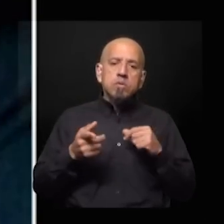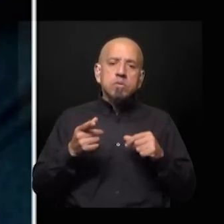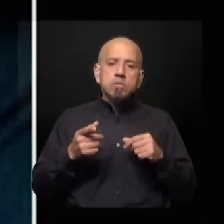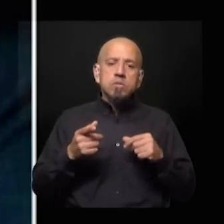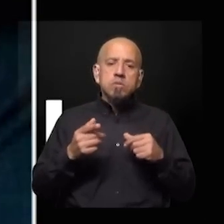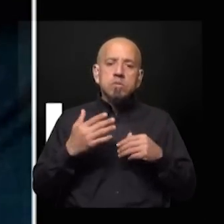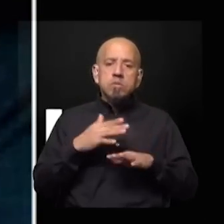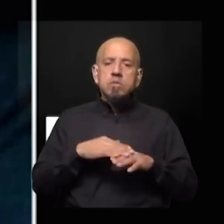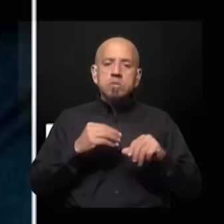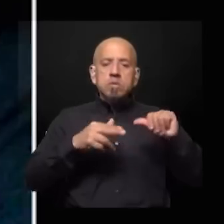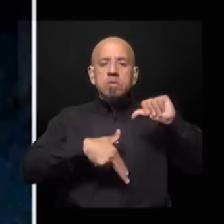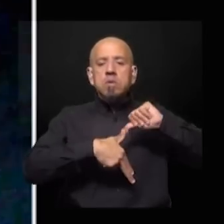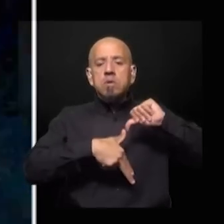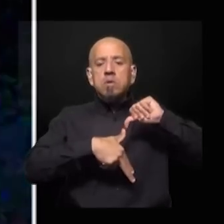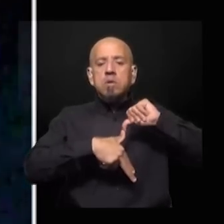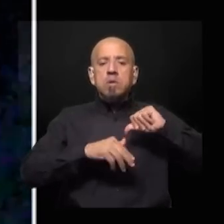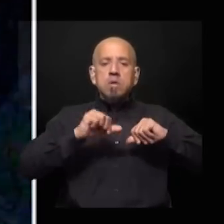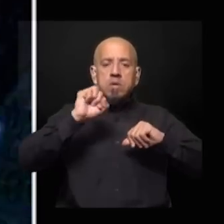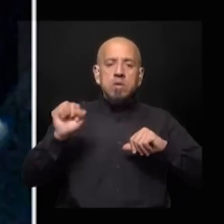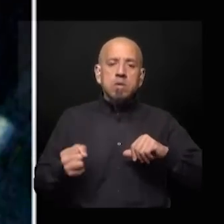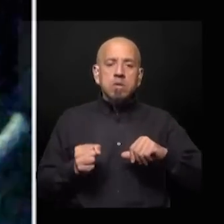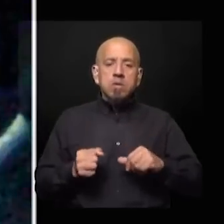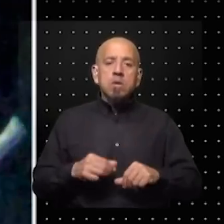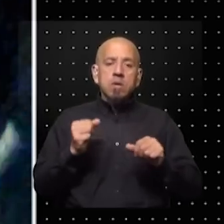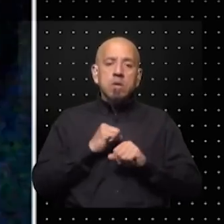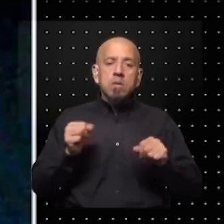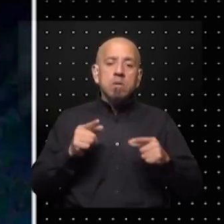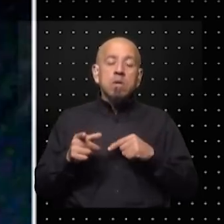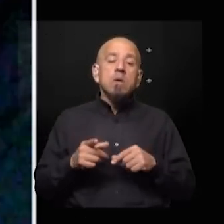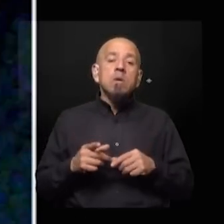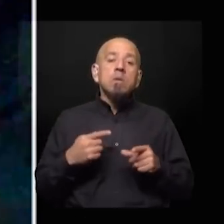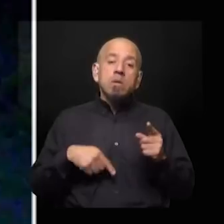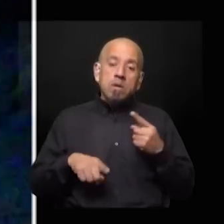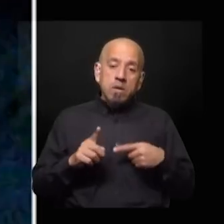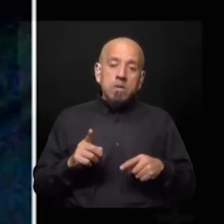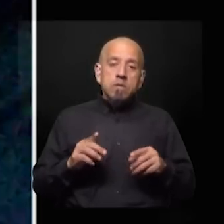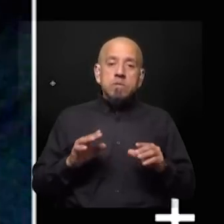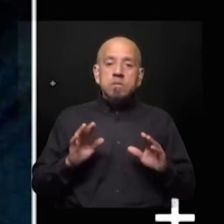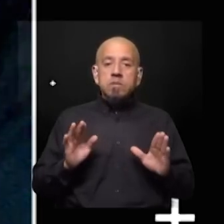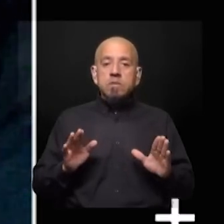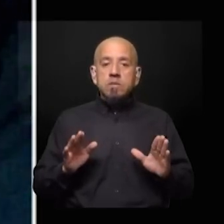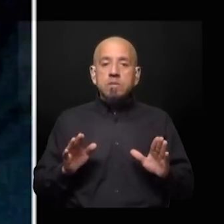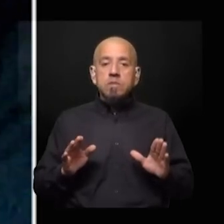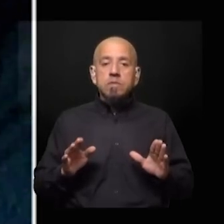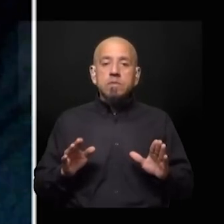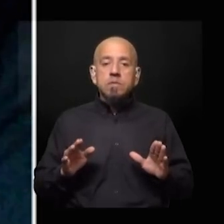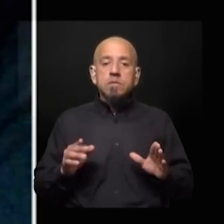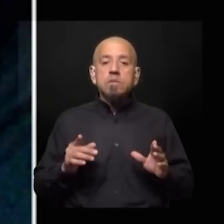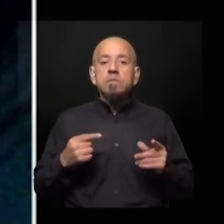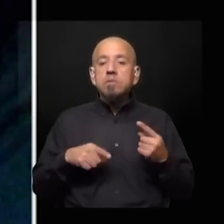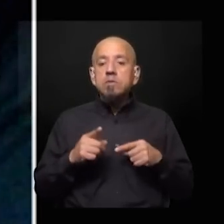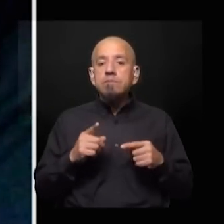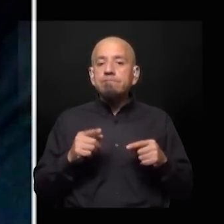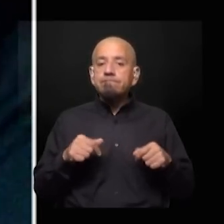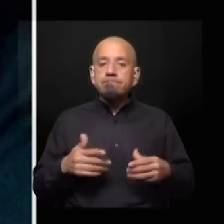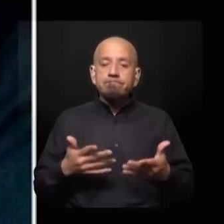interregionales entre América Latina y África en este caso que podrían ser muy fructíferos pero de vuelta sería deseable pero yo no veo en